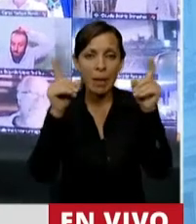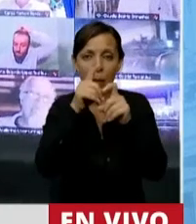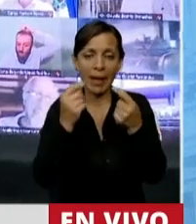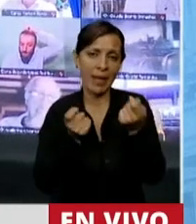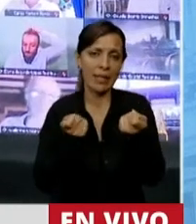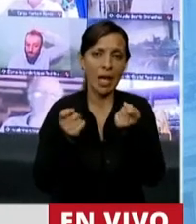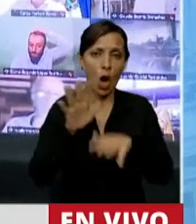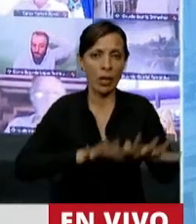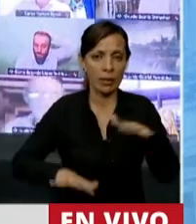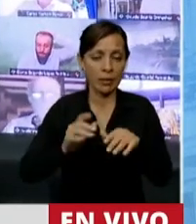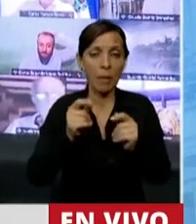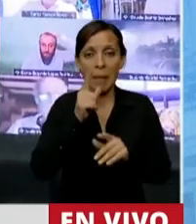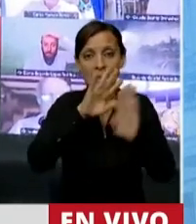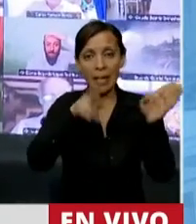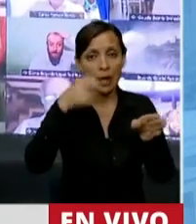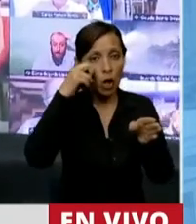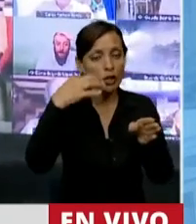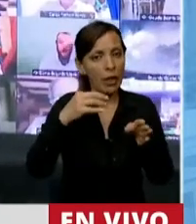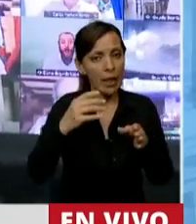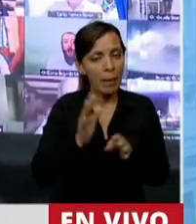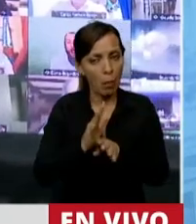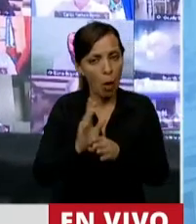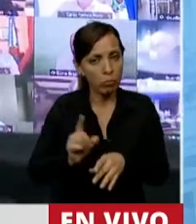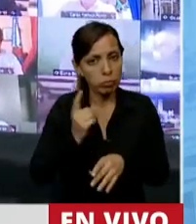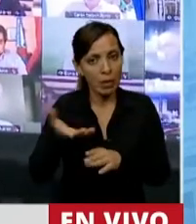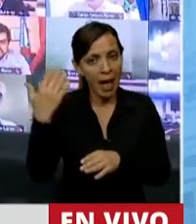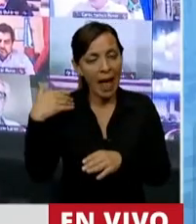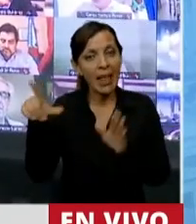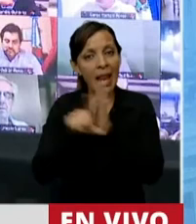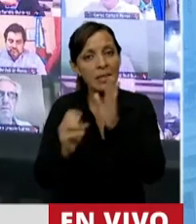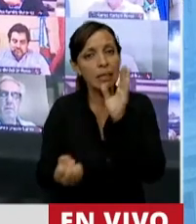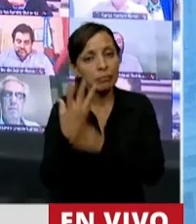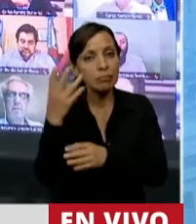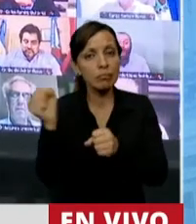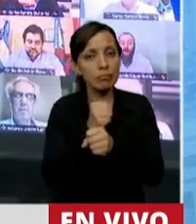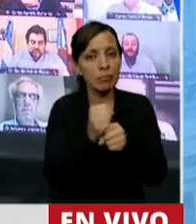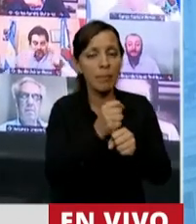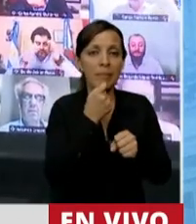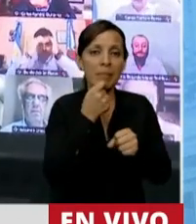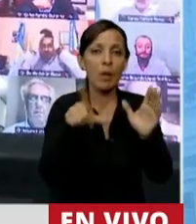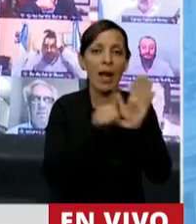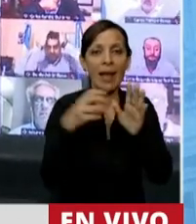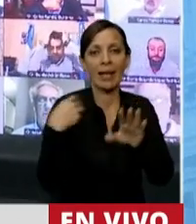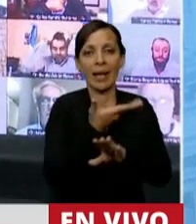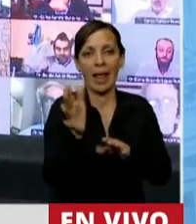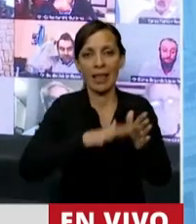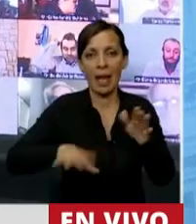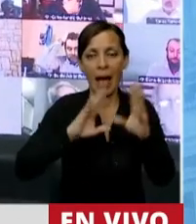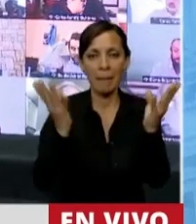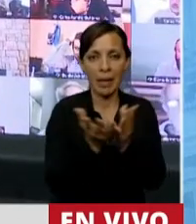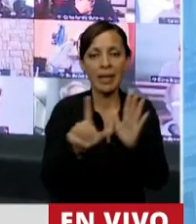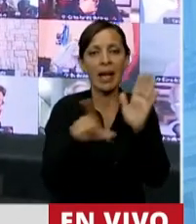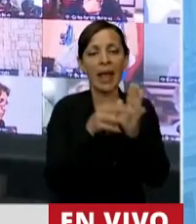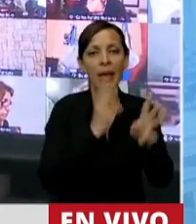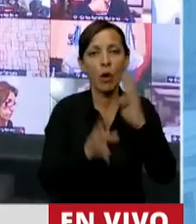Así que creo que el Congreso debe honrar a quienes nos han precedido con leyes ambientales que han sido señeras, como la Ley General del Ambiente, como la Ley de Bosque